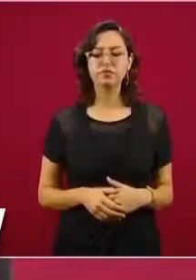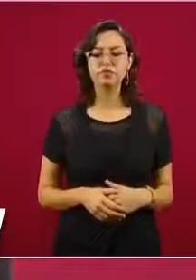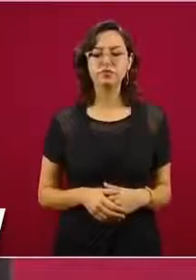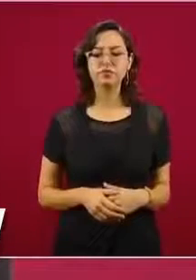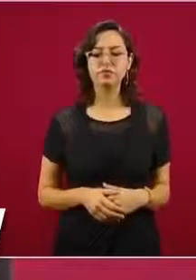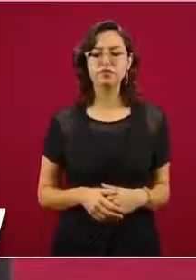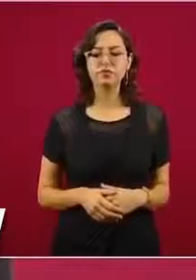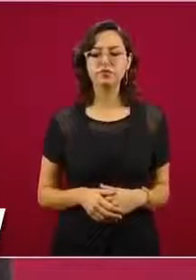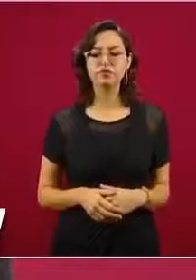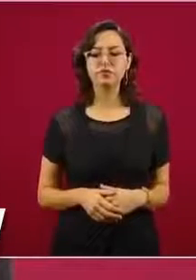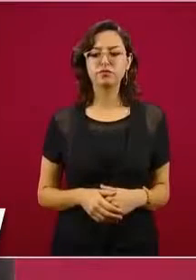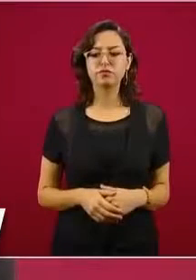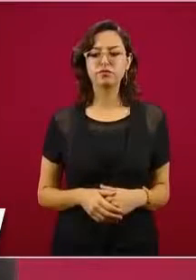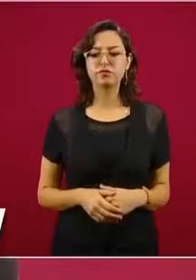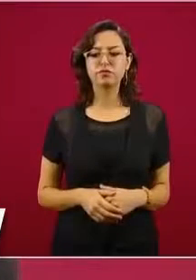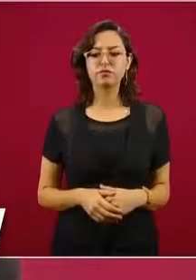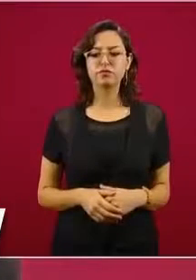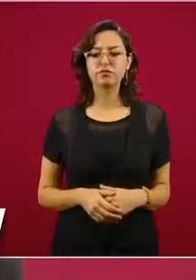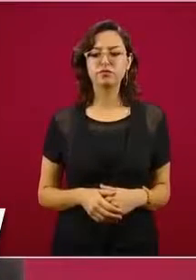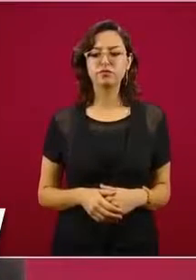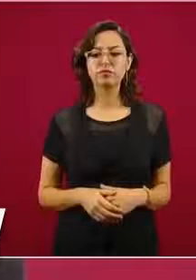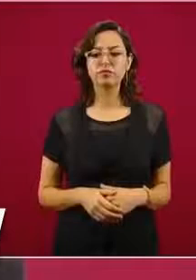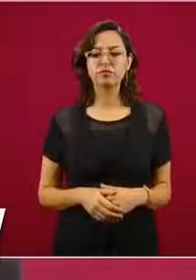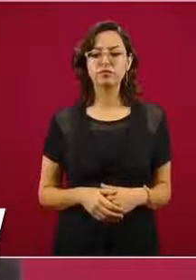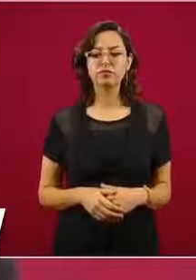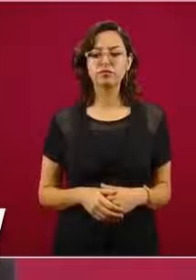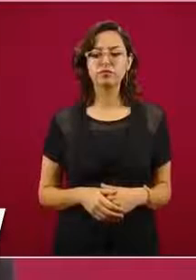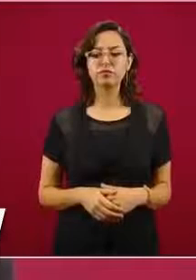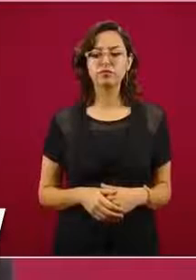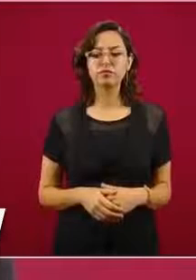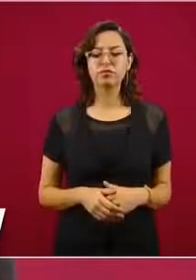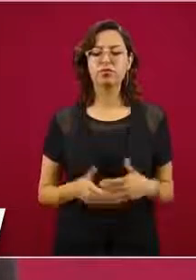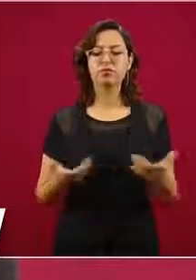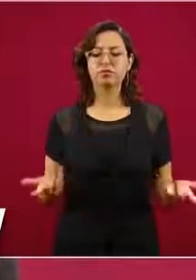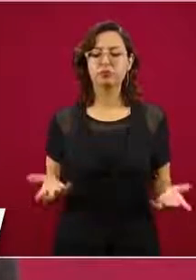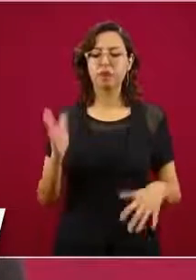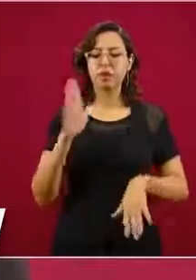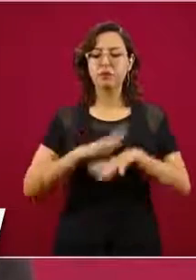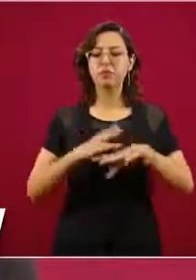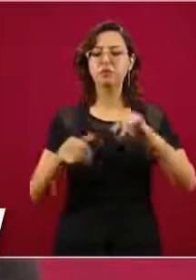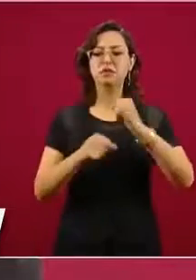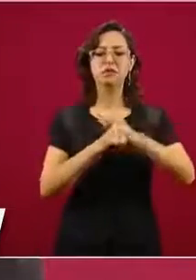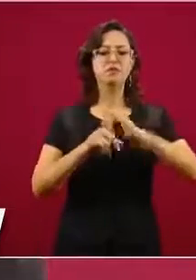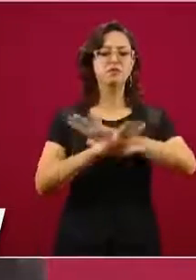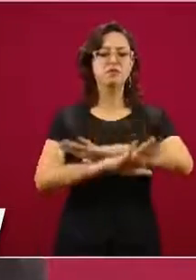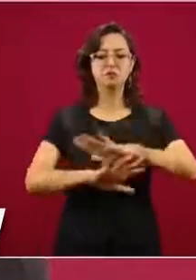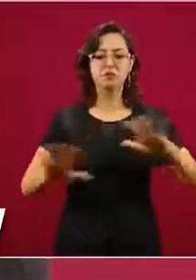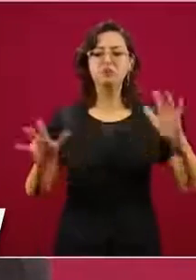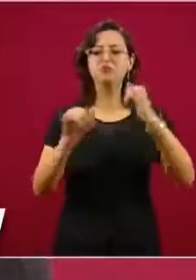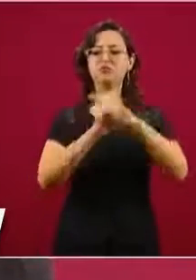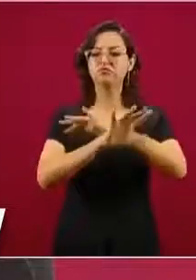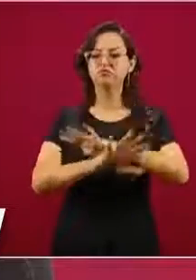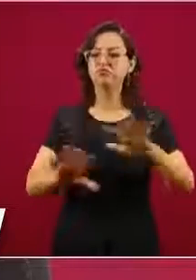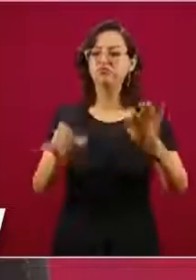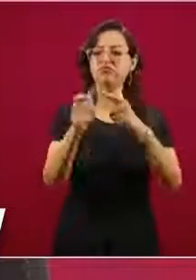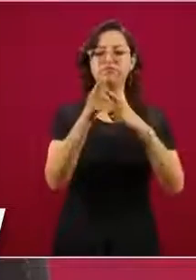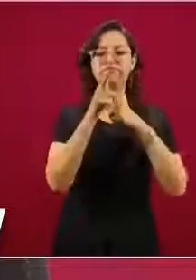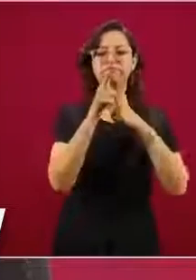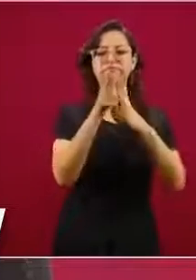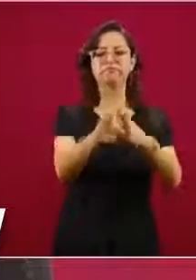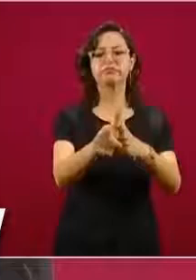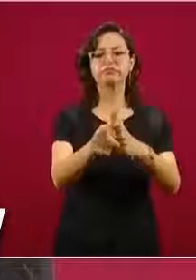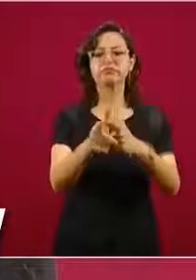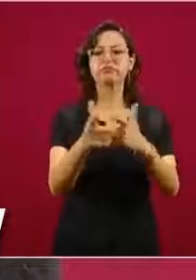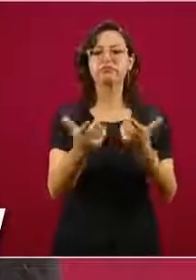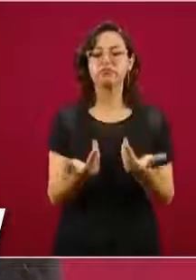informando a la población y reconociendo